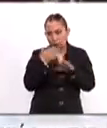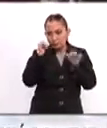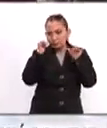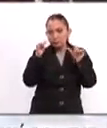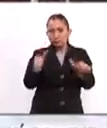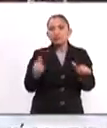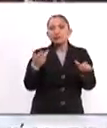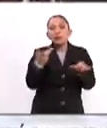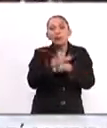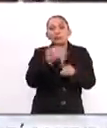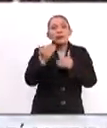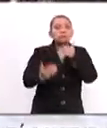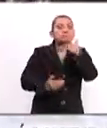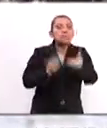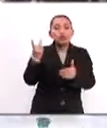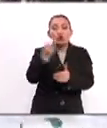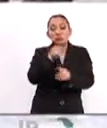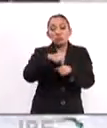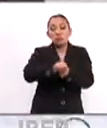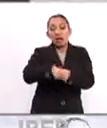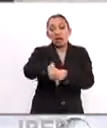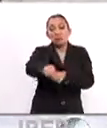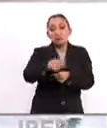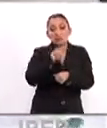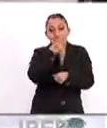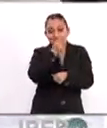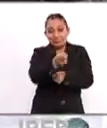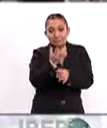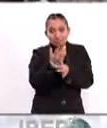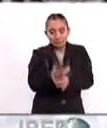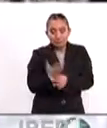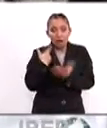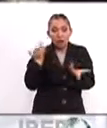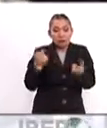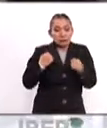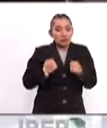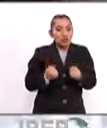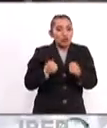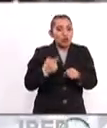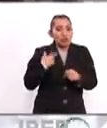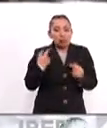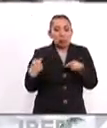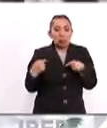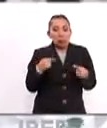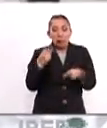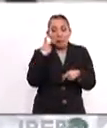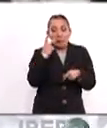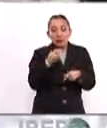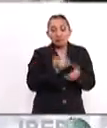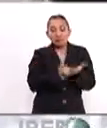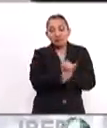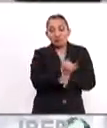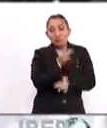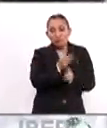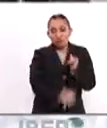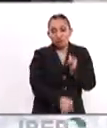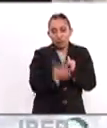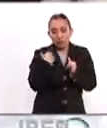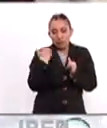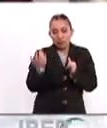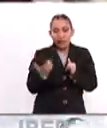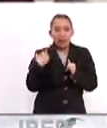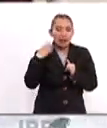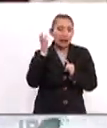pendientes de cómo se desarrollan estas dos semanas, como bien lo dices, en una tensa calma y cuál es la resolución final del